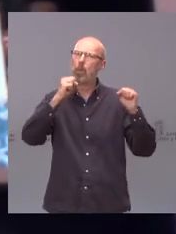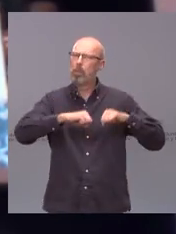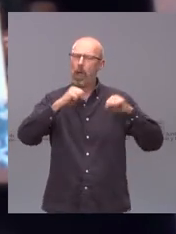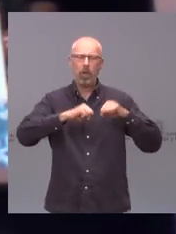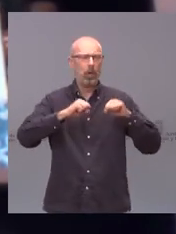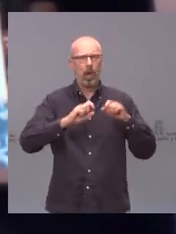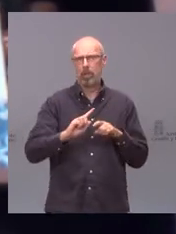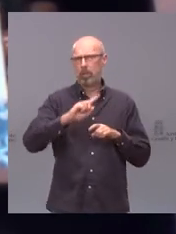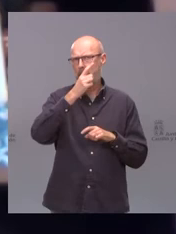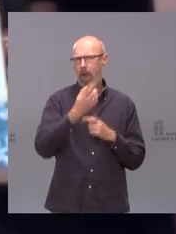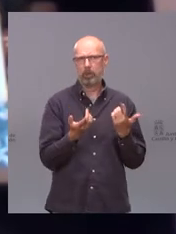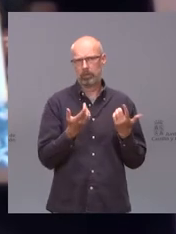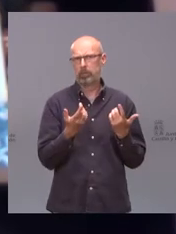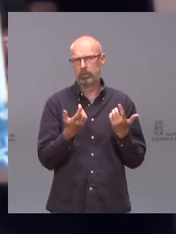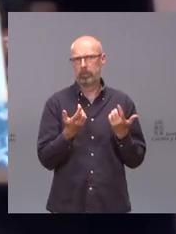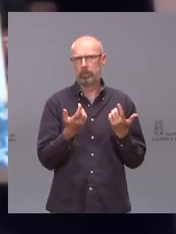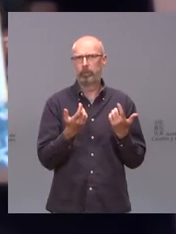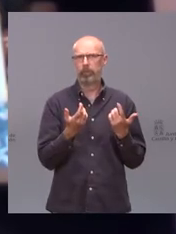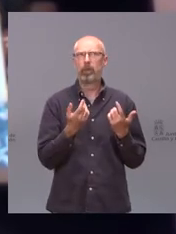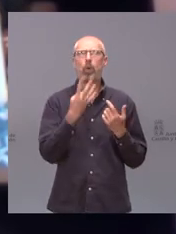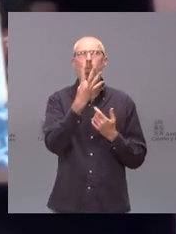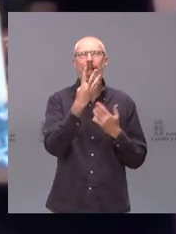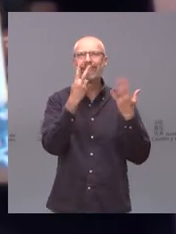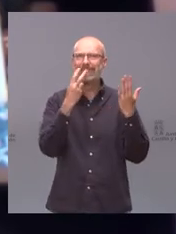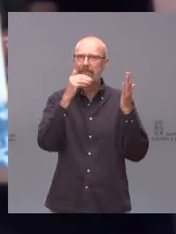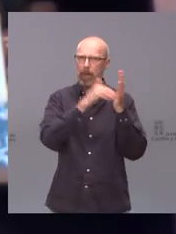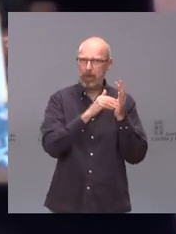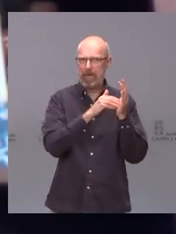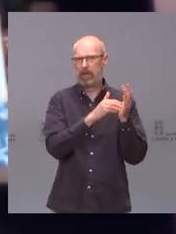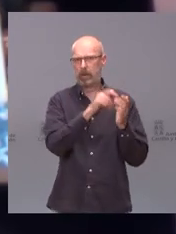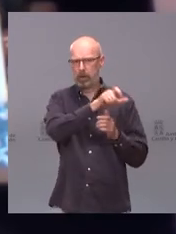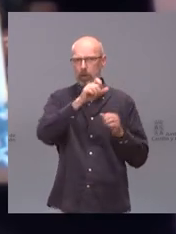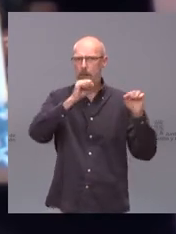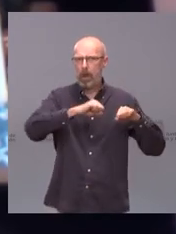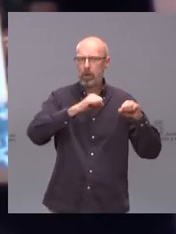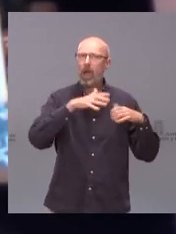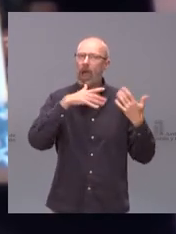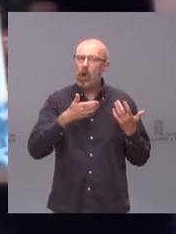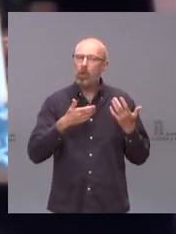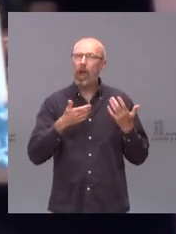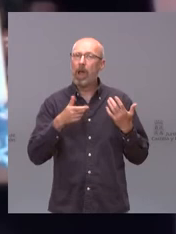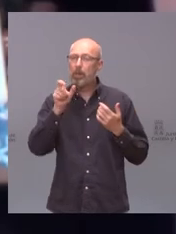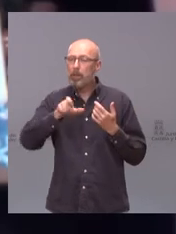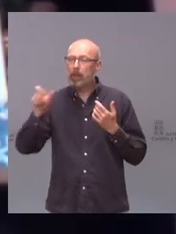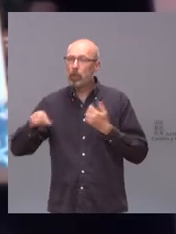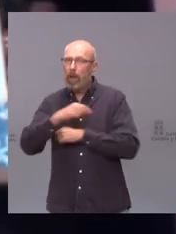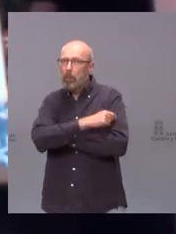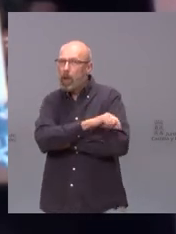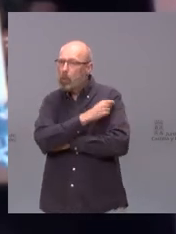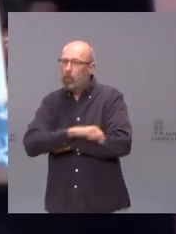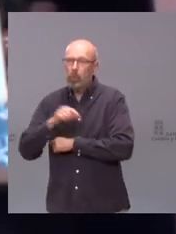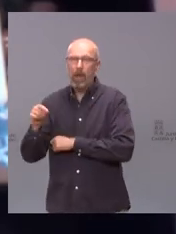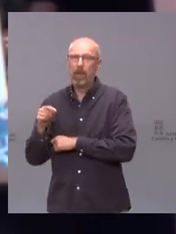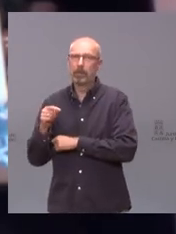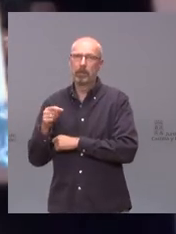vamos con enorme diferencia 47.000 tiene unos bajísimos porcentajes ahora mismo de personas totalmente inmunizadas o al menos con una